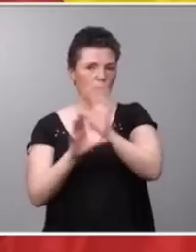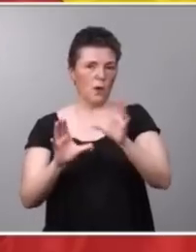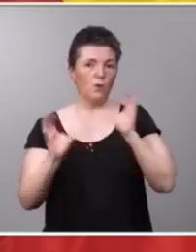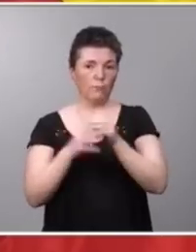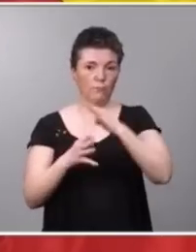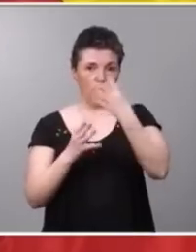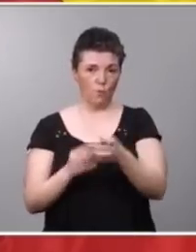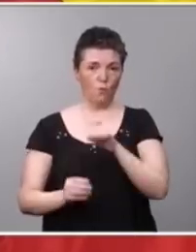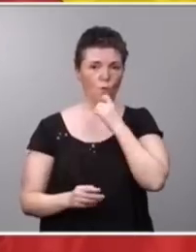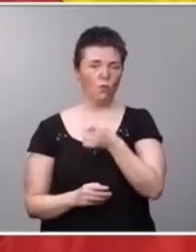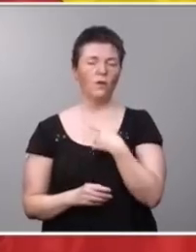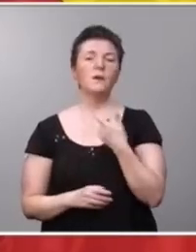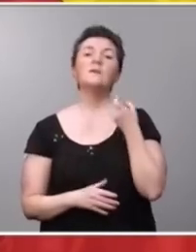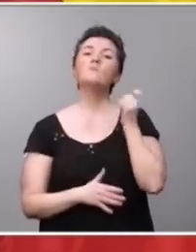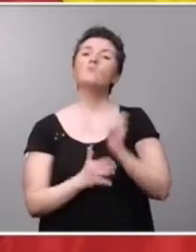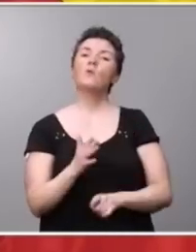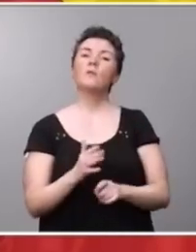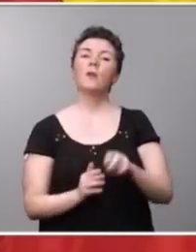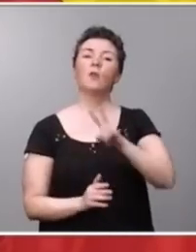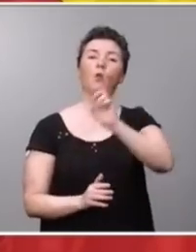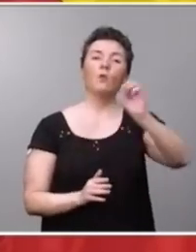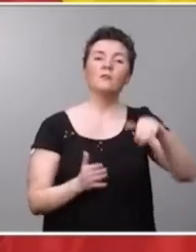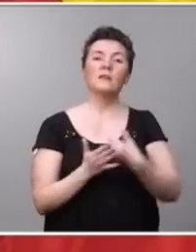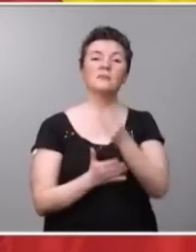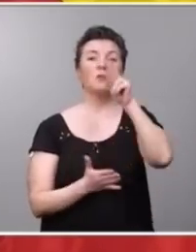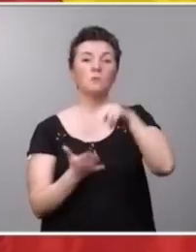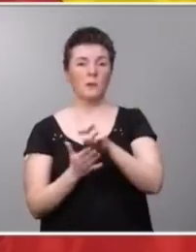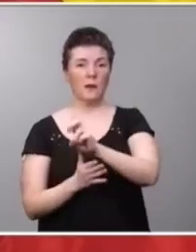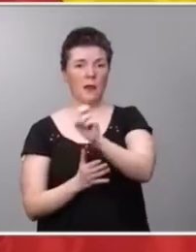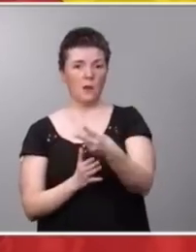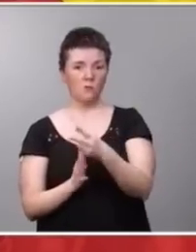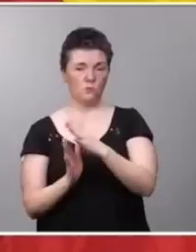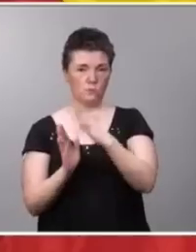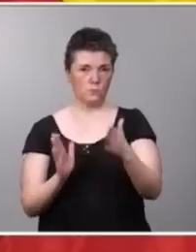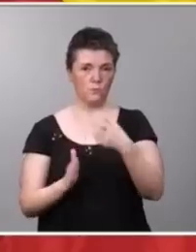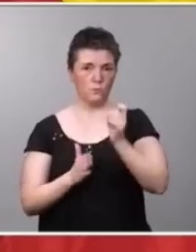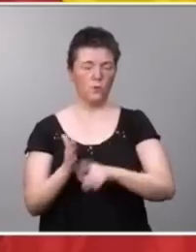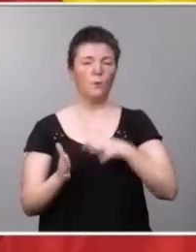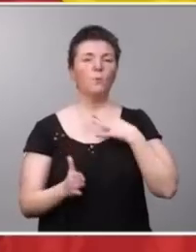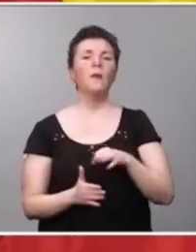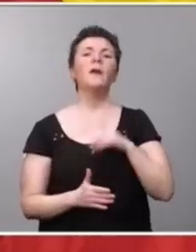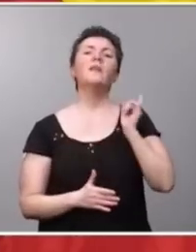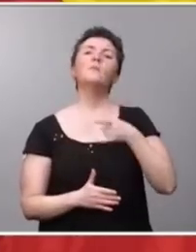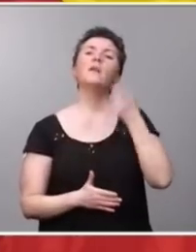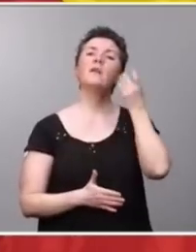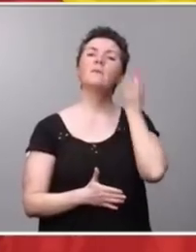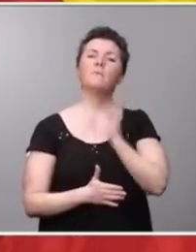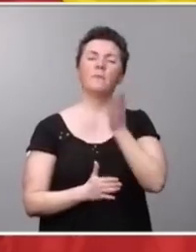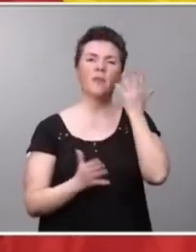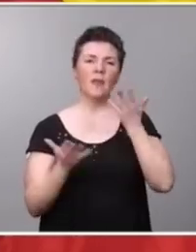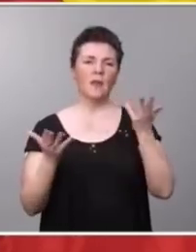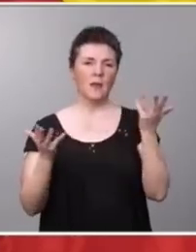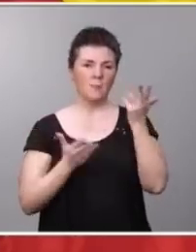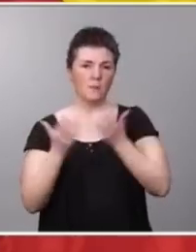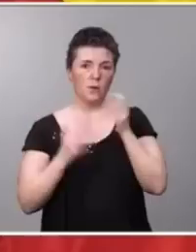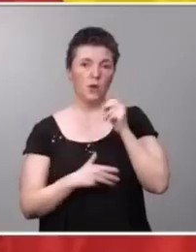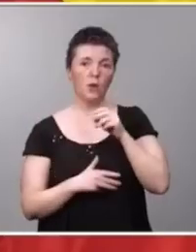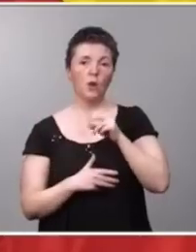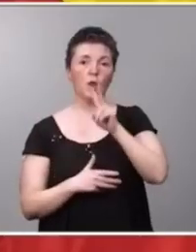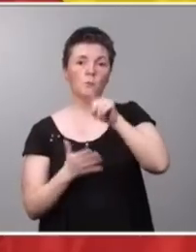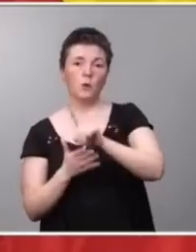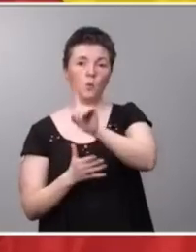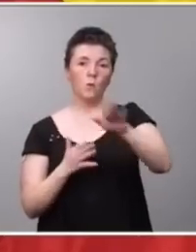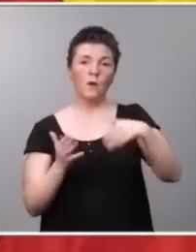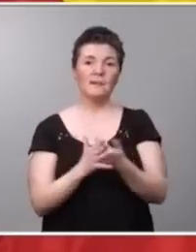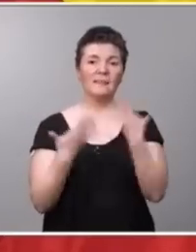Esas infracciones irán de 200 a 2.000 euros. Existen también infracciones administrativas graves de 2.001 a 10.000 euros por